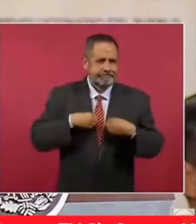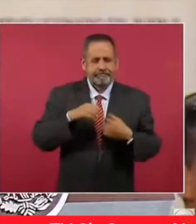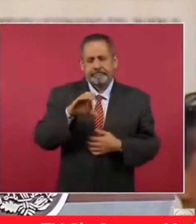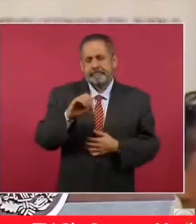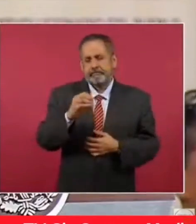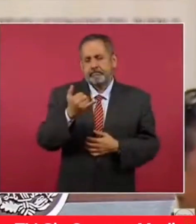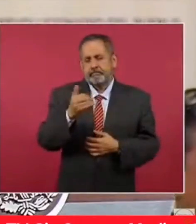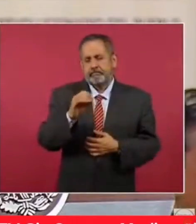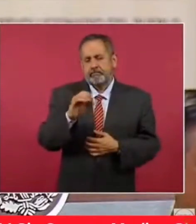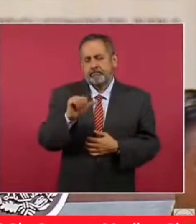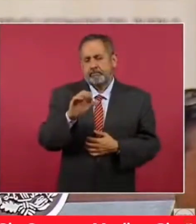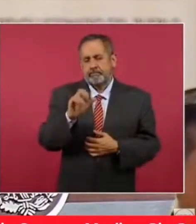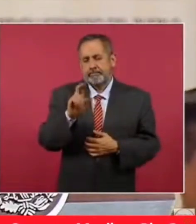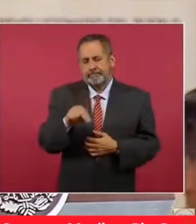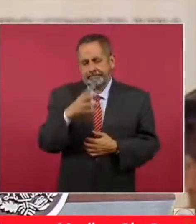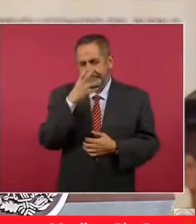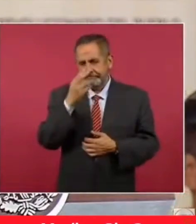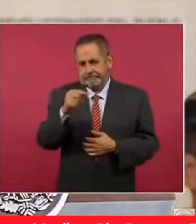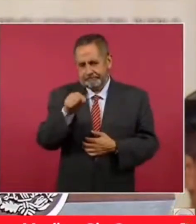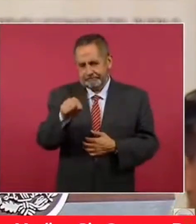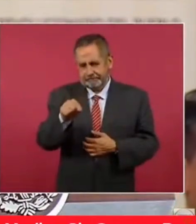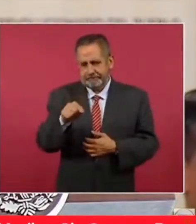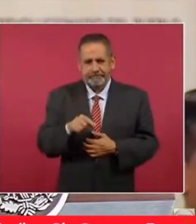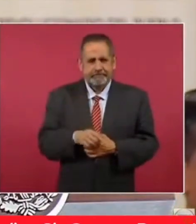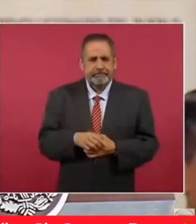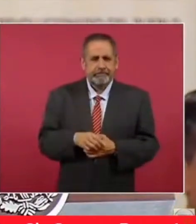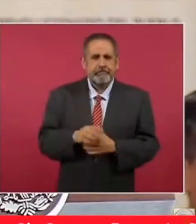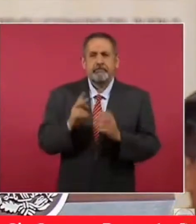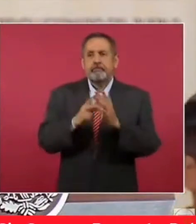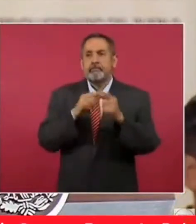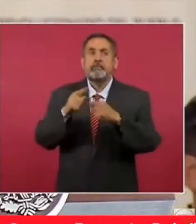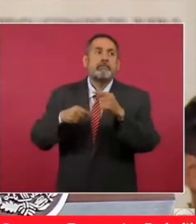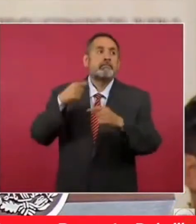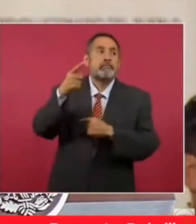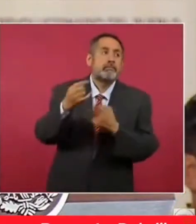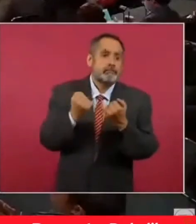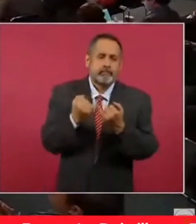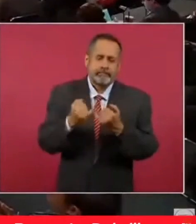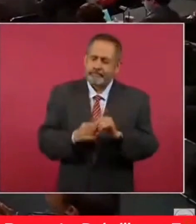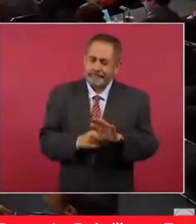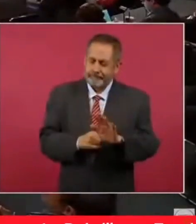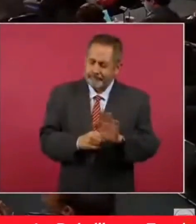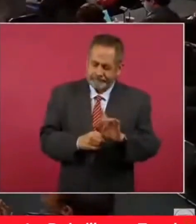Para que no se vuelvan a repetir las cosas, ¿no?